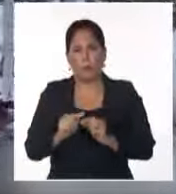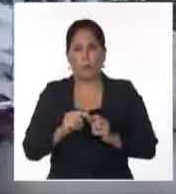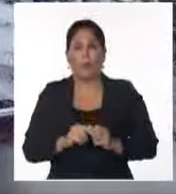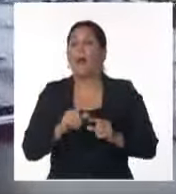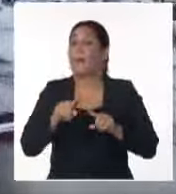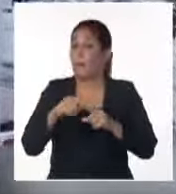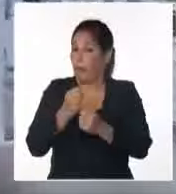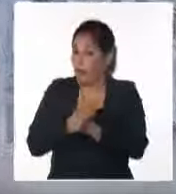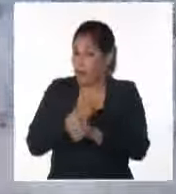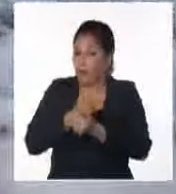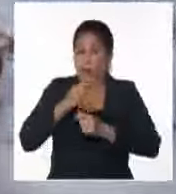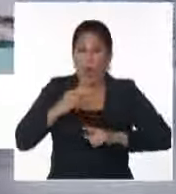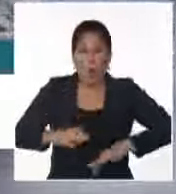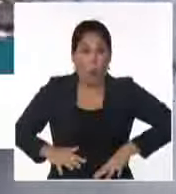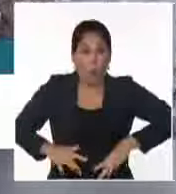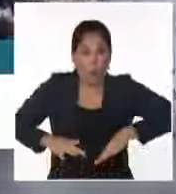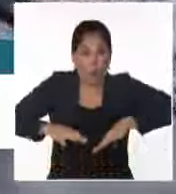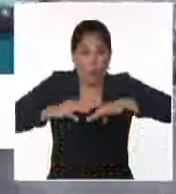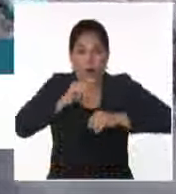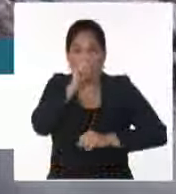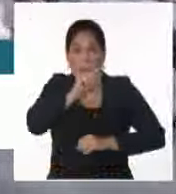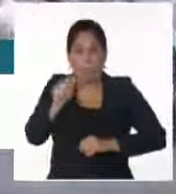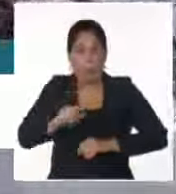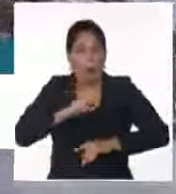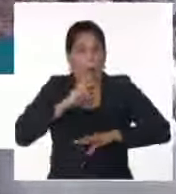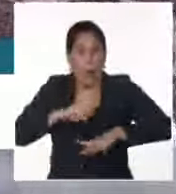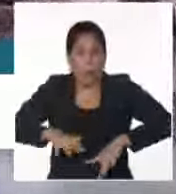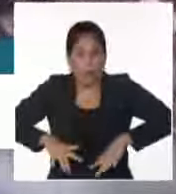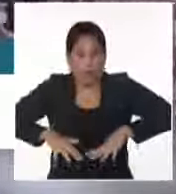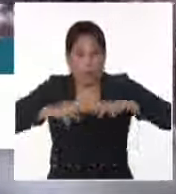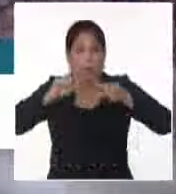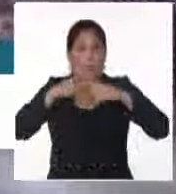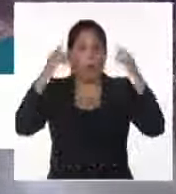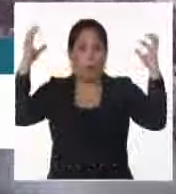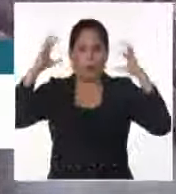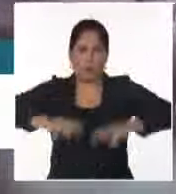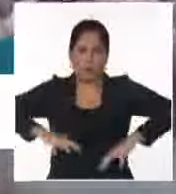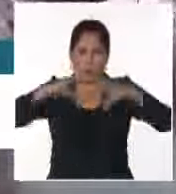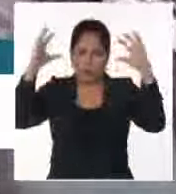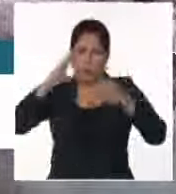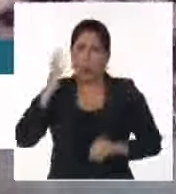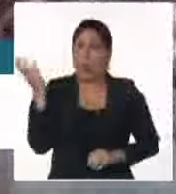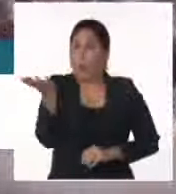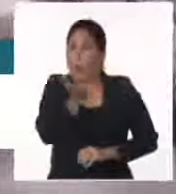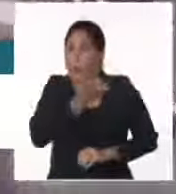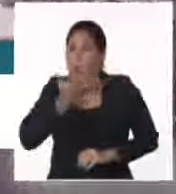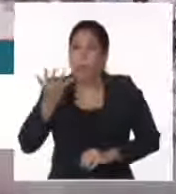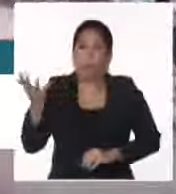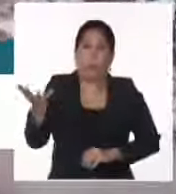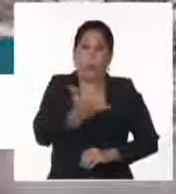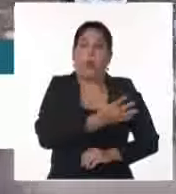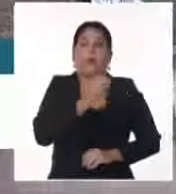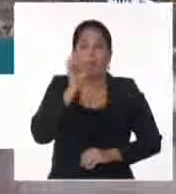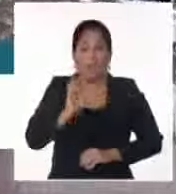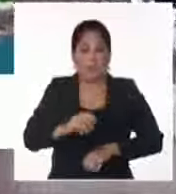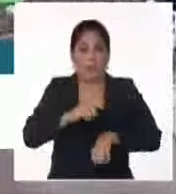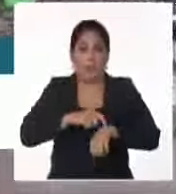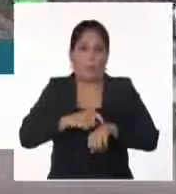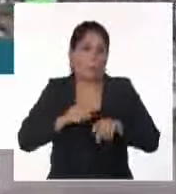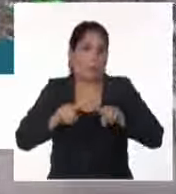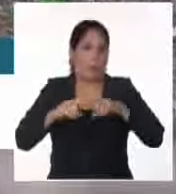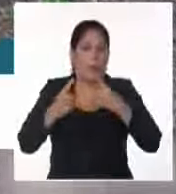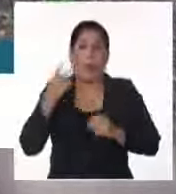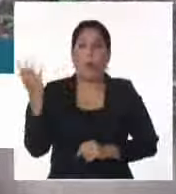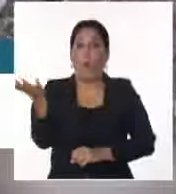Peligrosas inundaciones y crecidas de ríos, fruto de las lluvias torrenciales, han afrontado en estos días debido a los